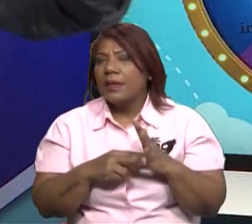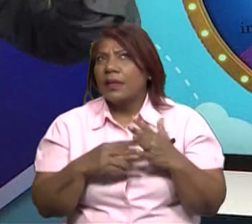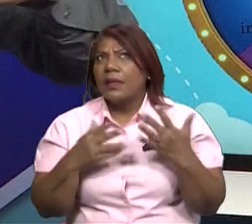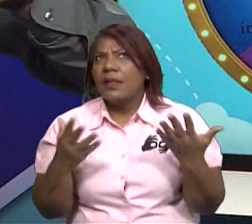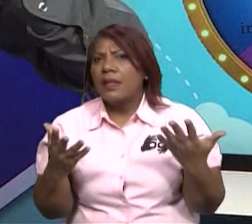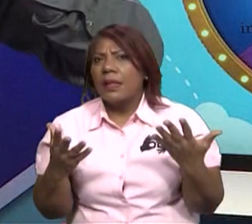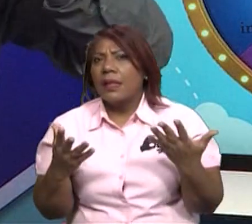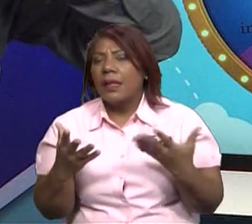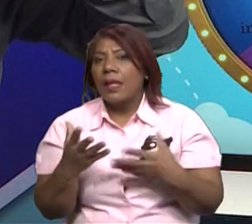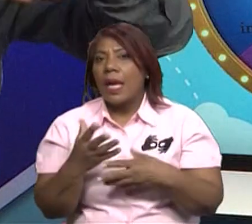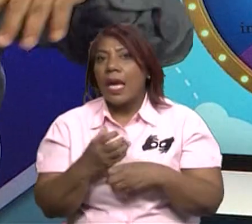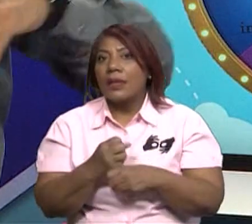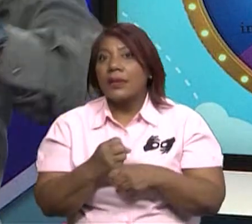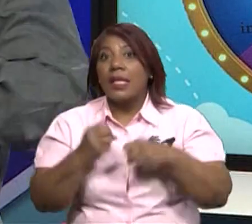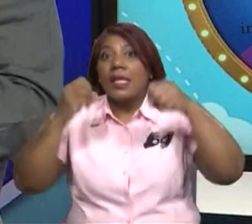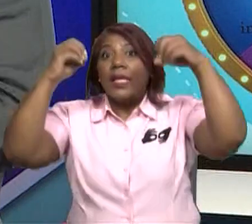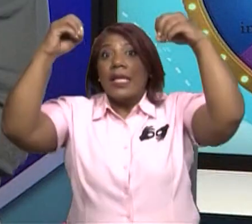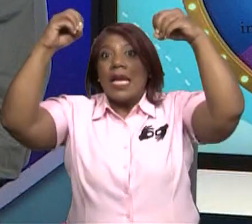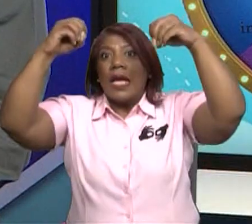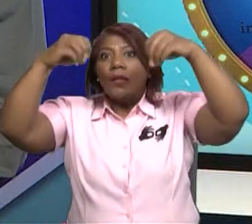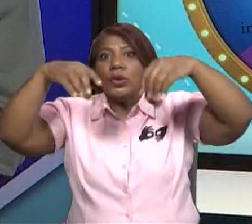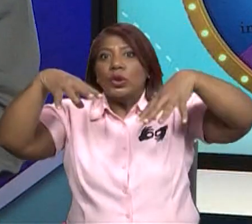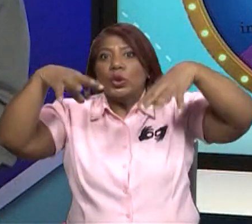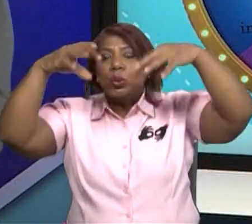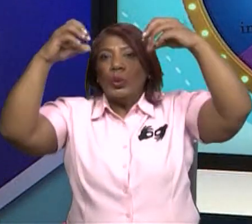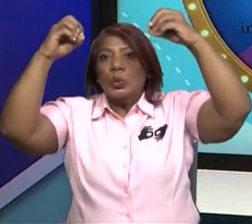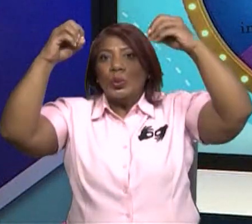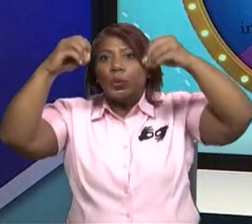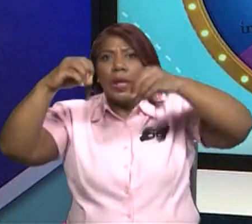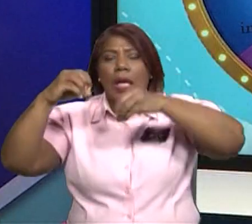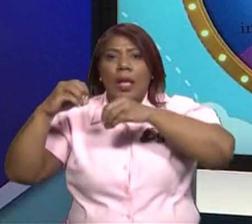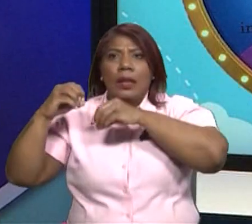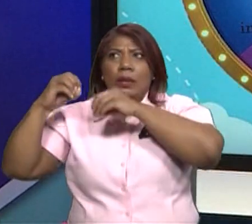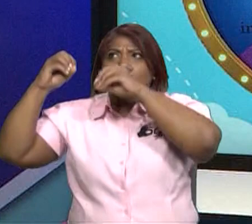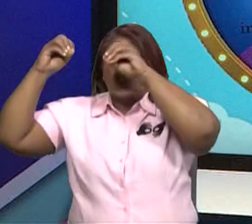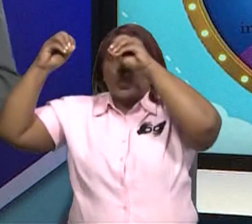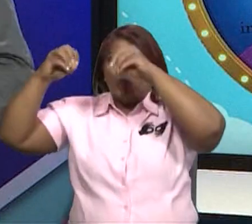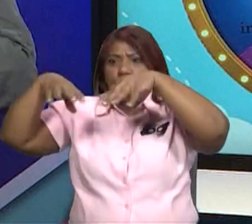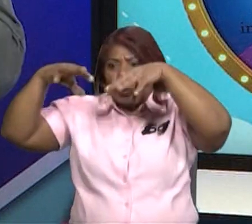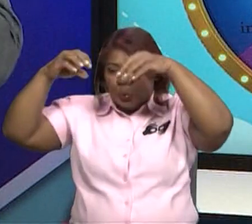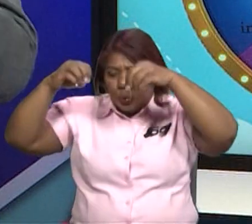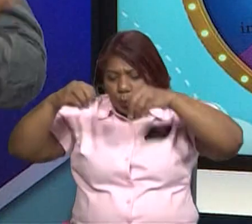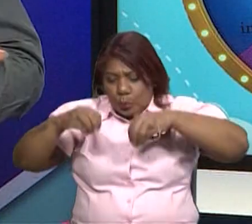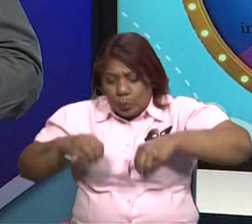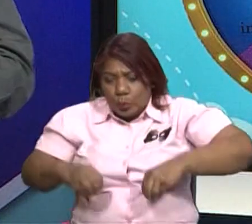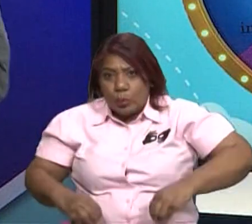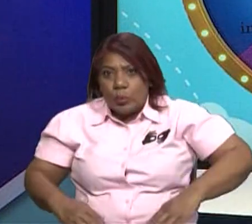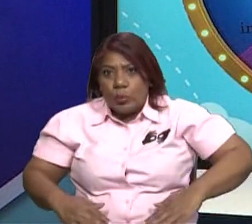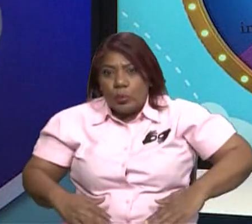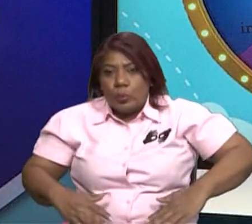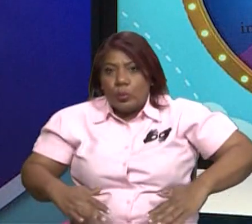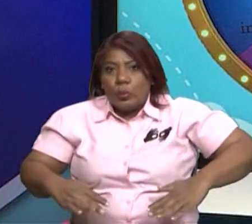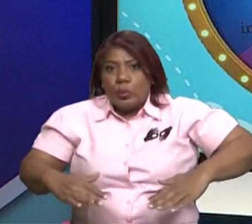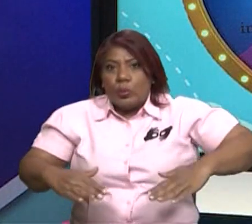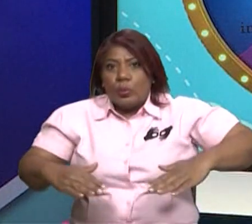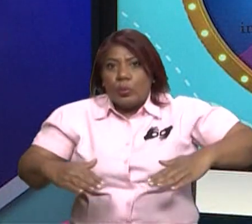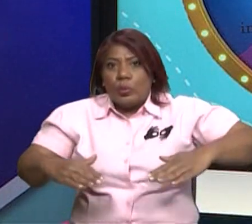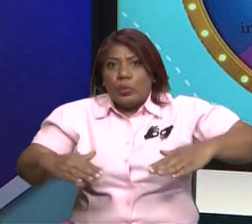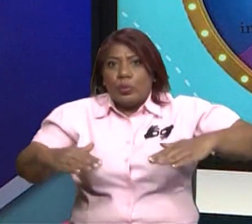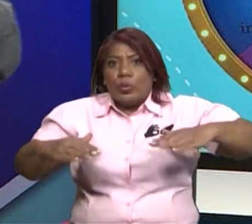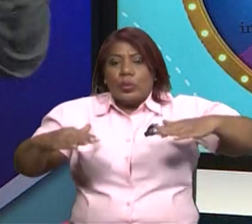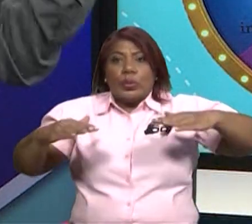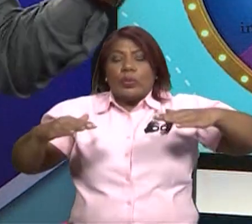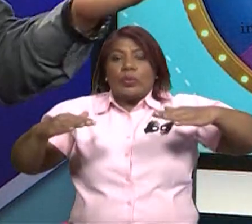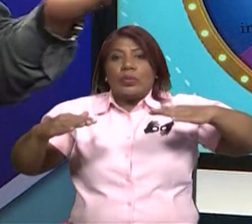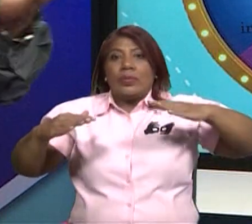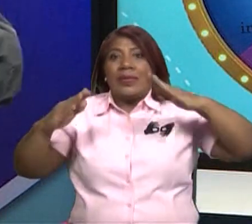Que las lluvias sean como están pasando ahora. Nos estamos inundando. Peor, peor, mucho peor